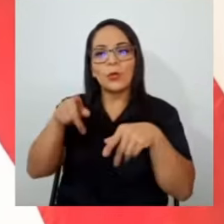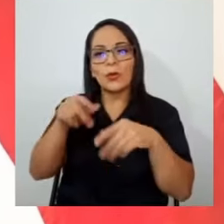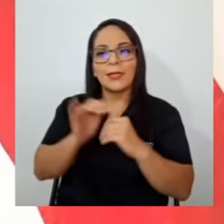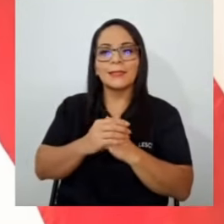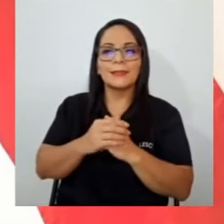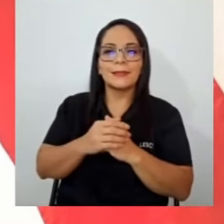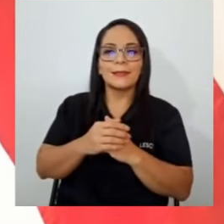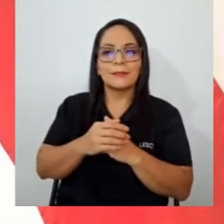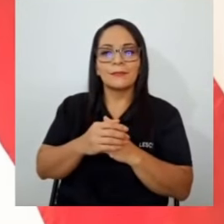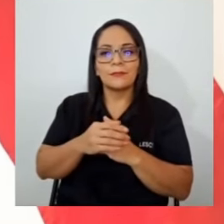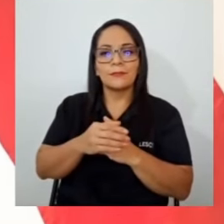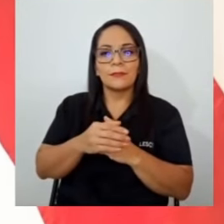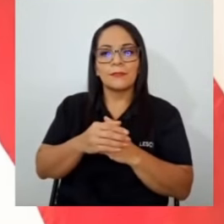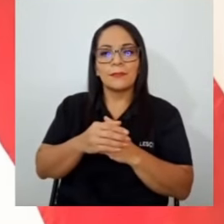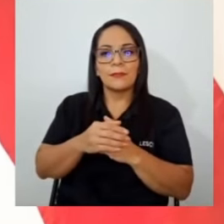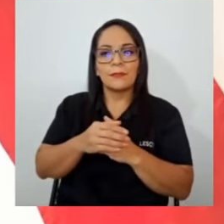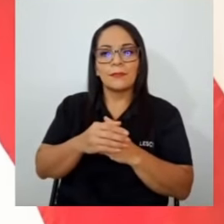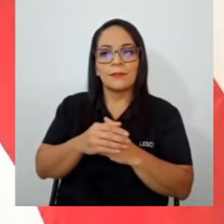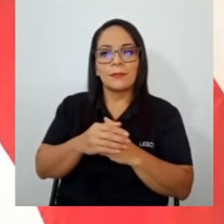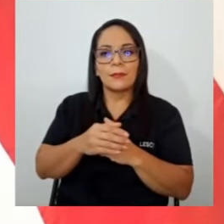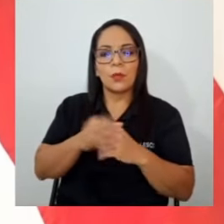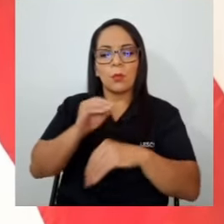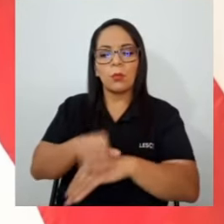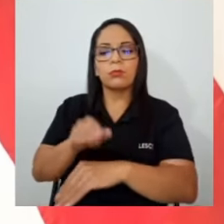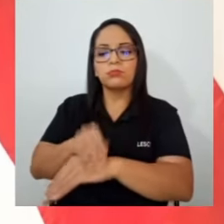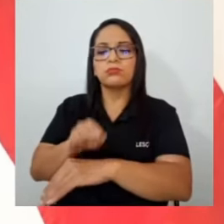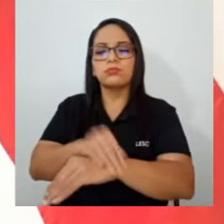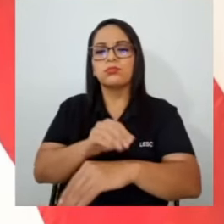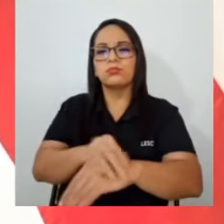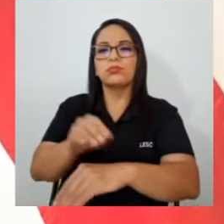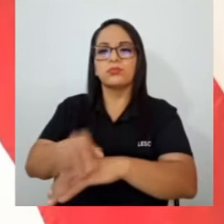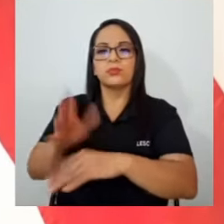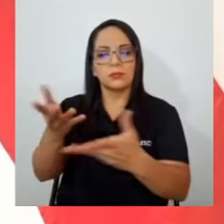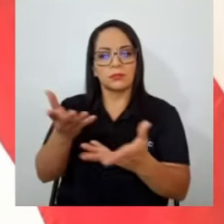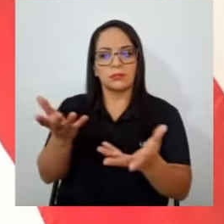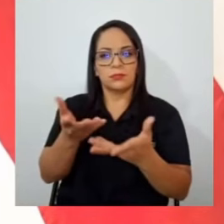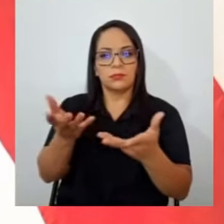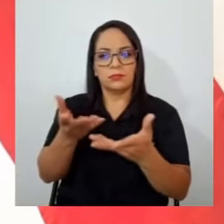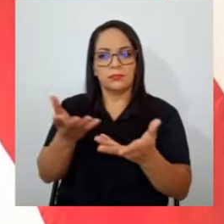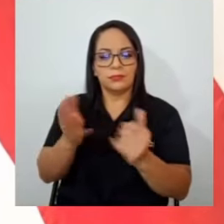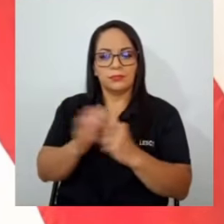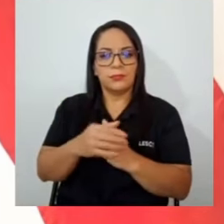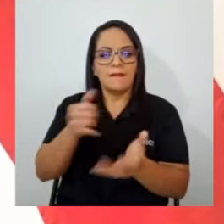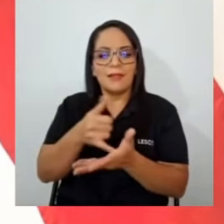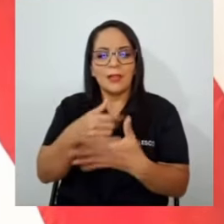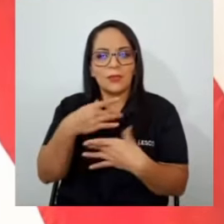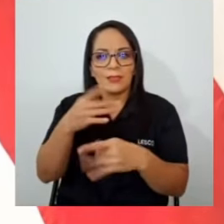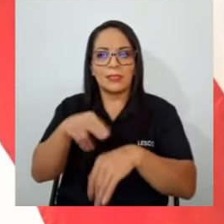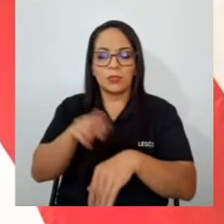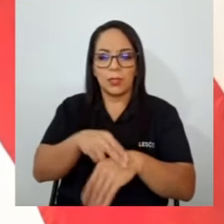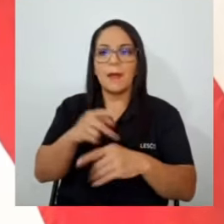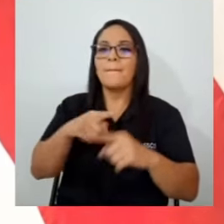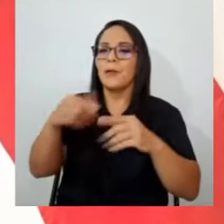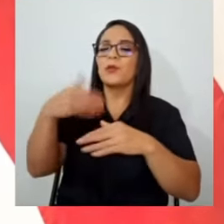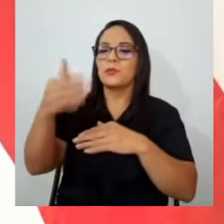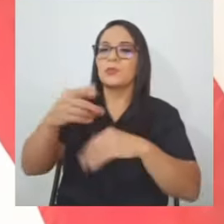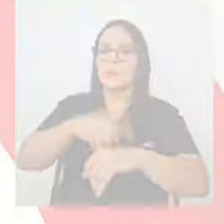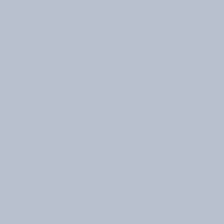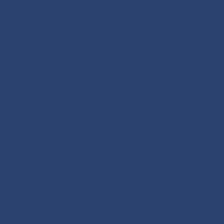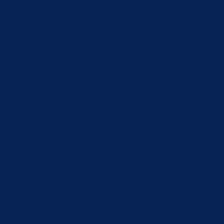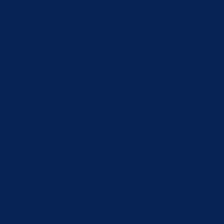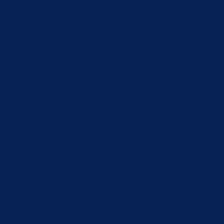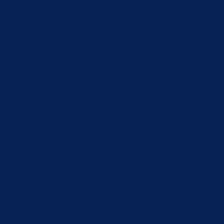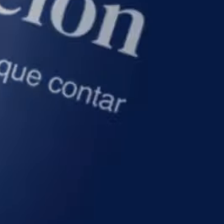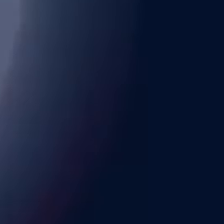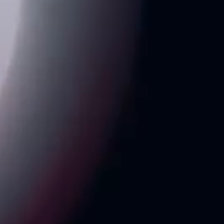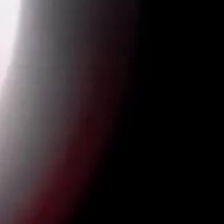socavando el interés nacional, y en el momento en que sea necesario lo discutiremos con la población. Gracias, don Danilo.